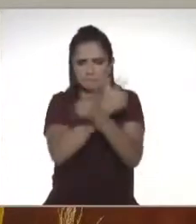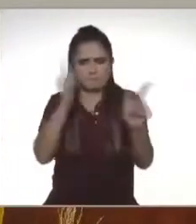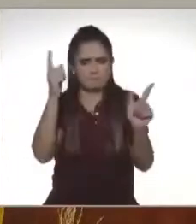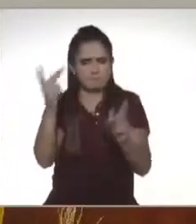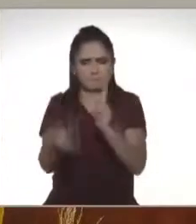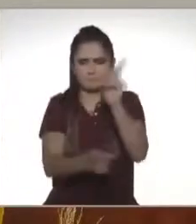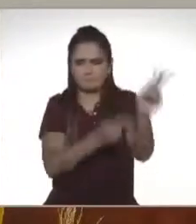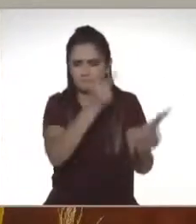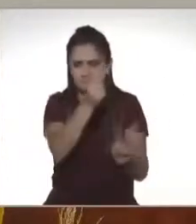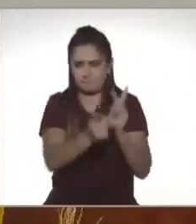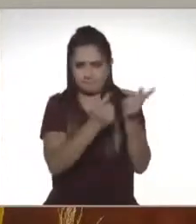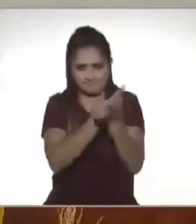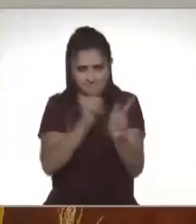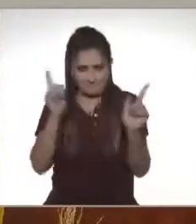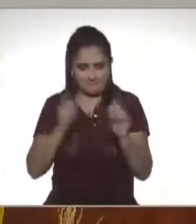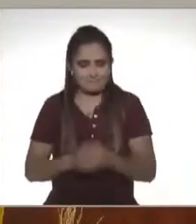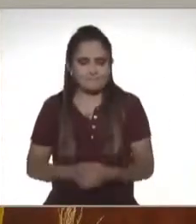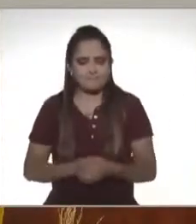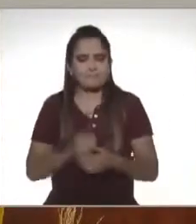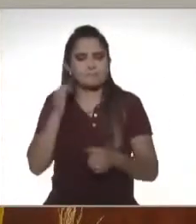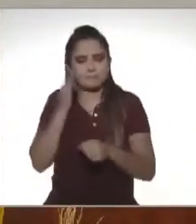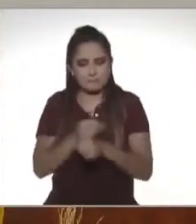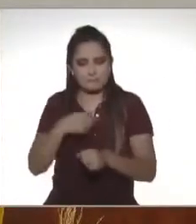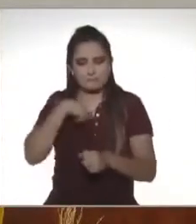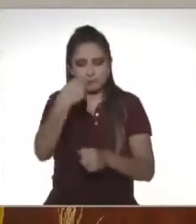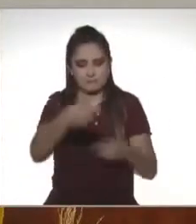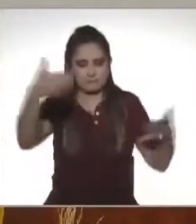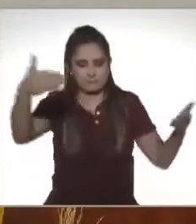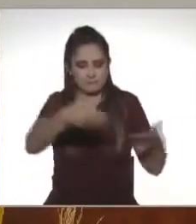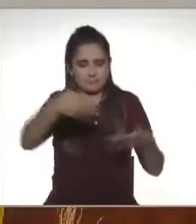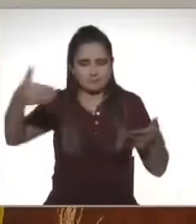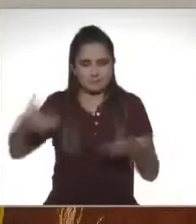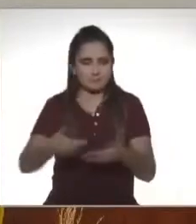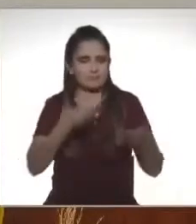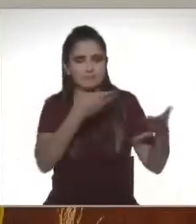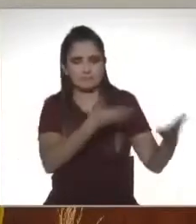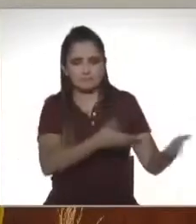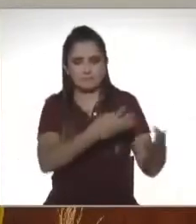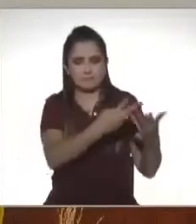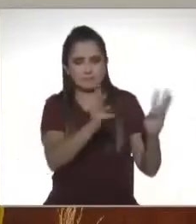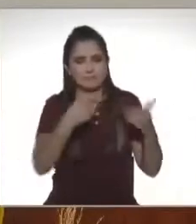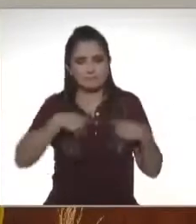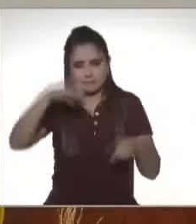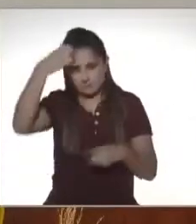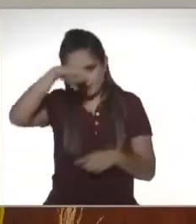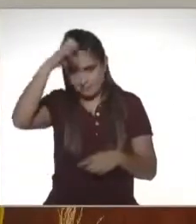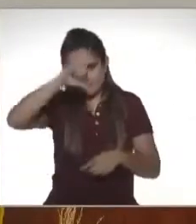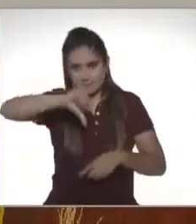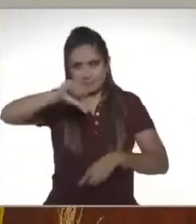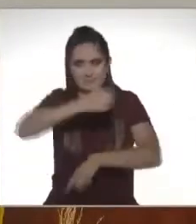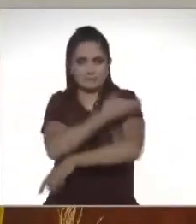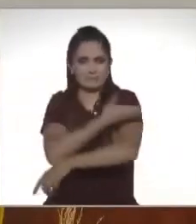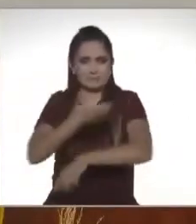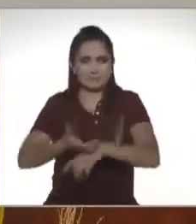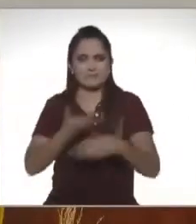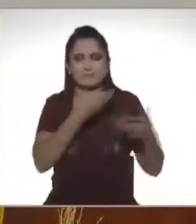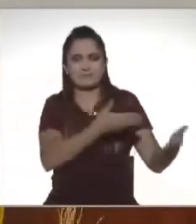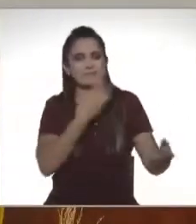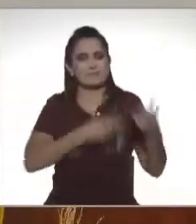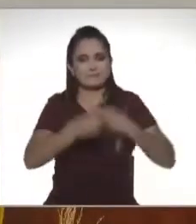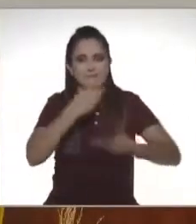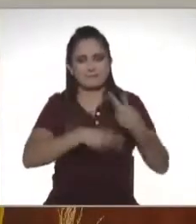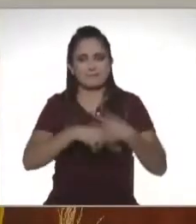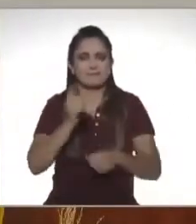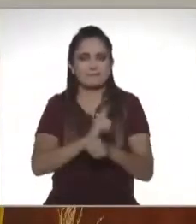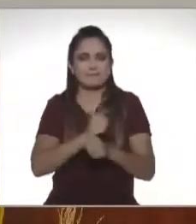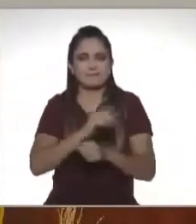estamos haciendo este programa. Para comenzar, permítame presentarle a nuestro increíble panel de especialistas que hoy nos acompaña. Le doy la bienvenida al